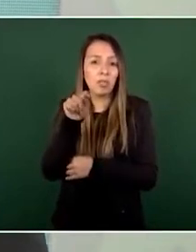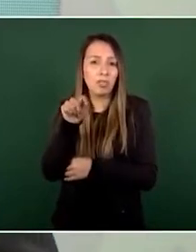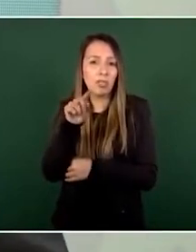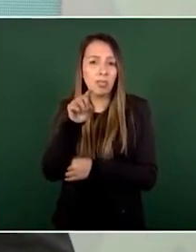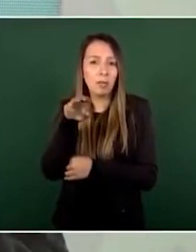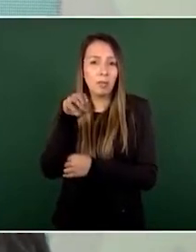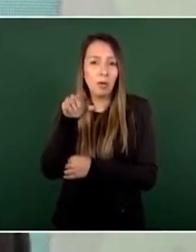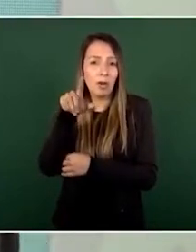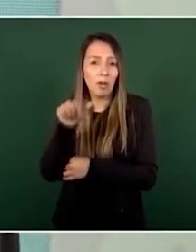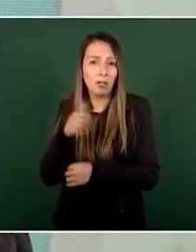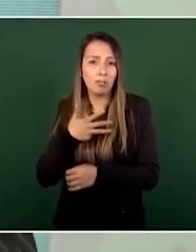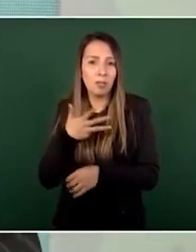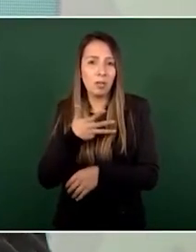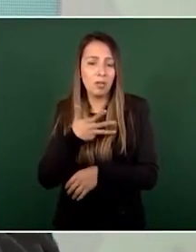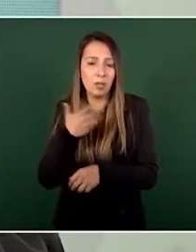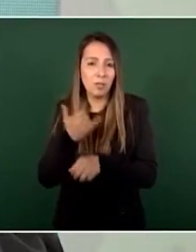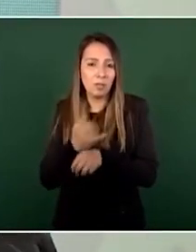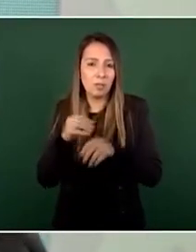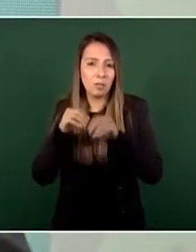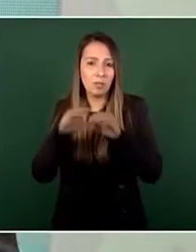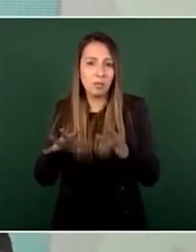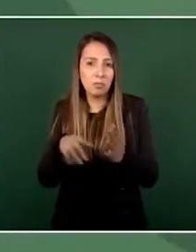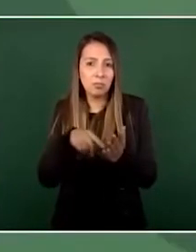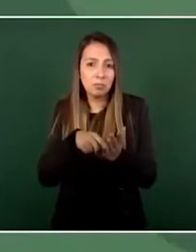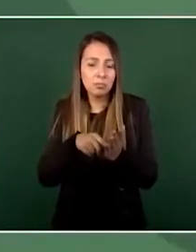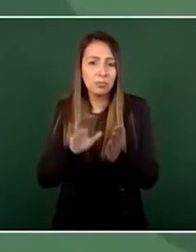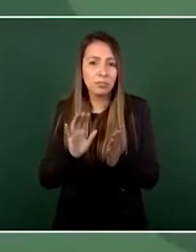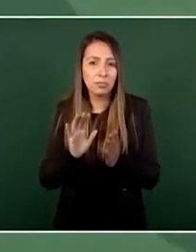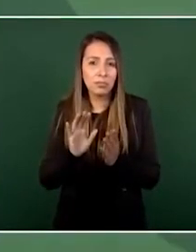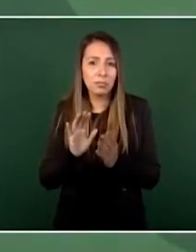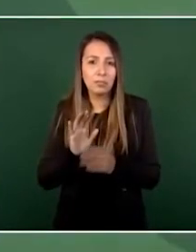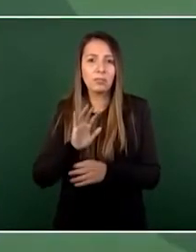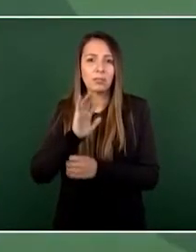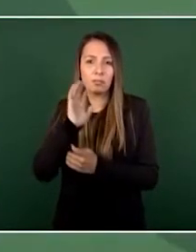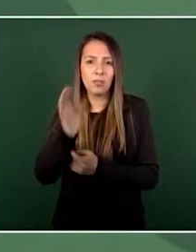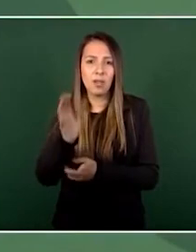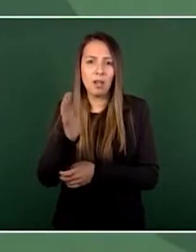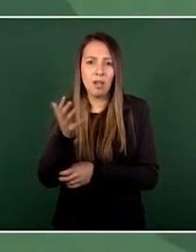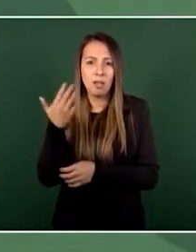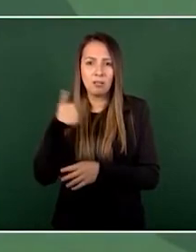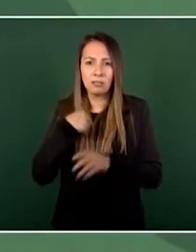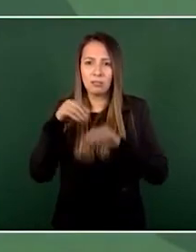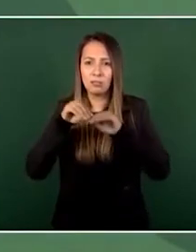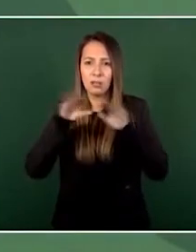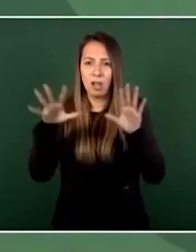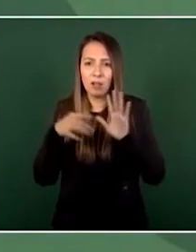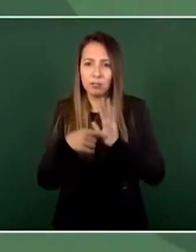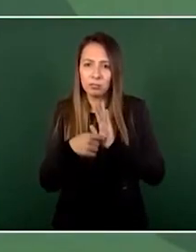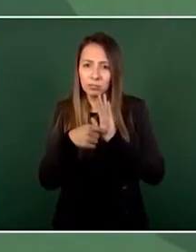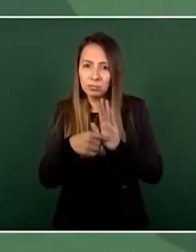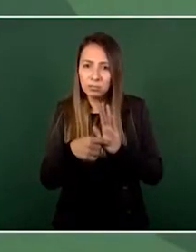ya lo que he aclarado es que él puso